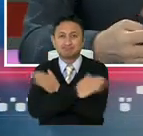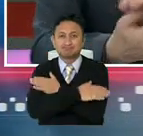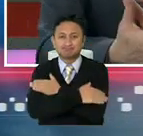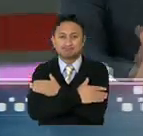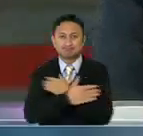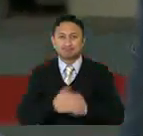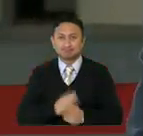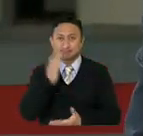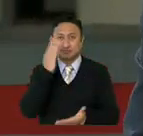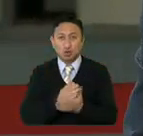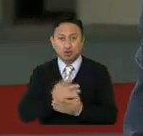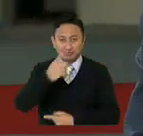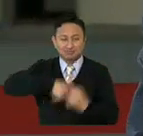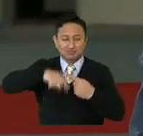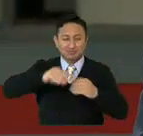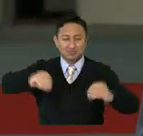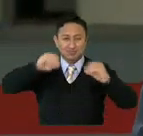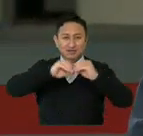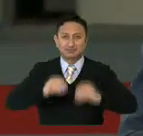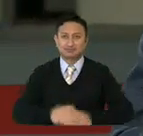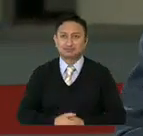corte, nosotros ya venimos con más.